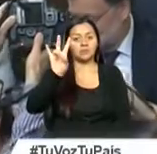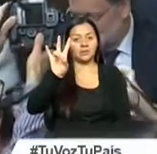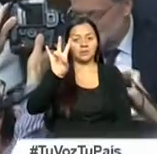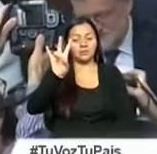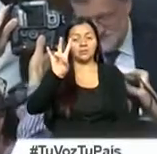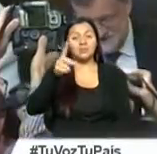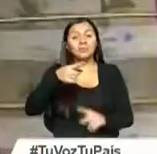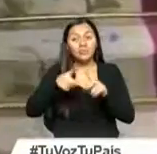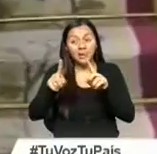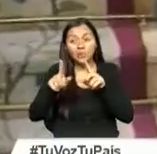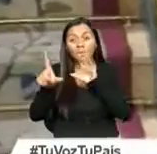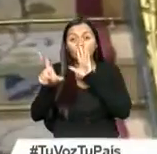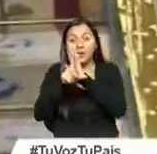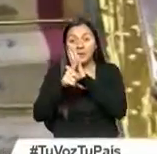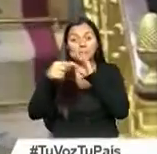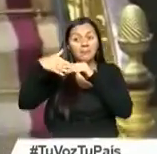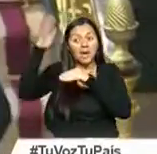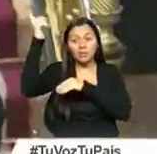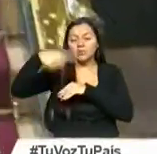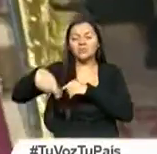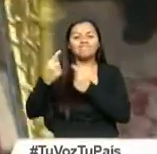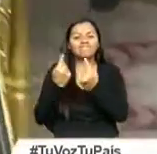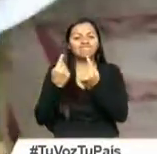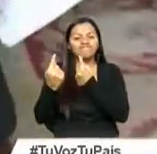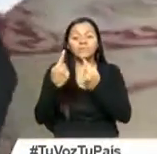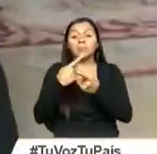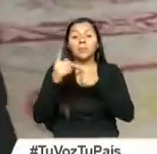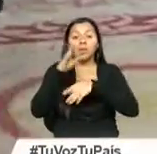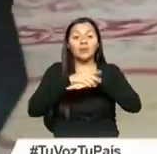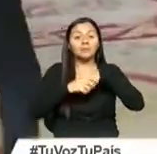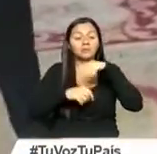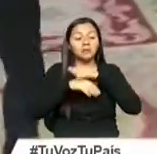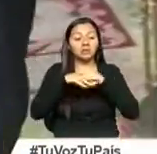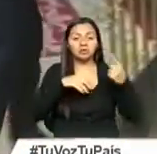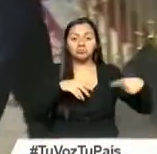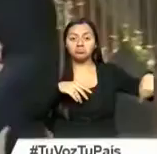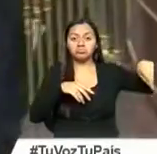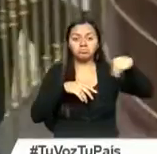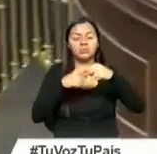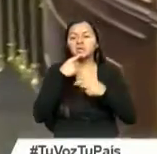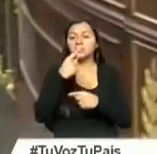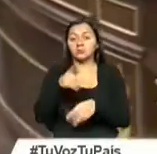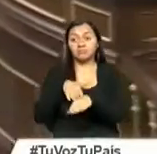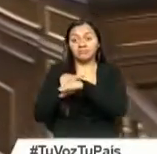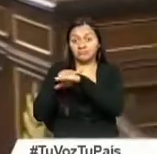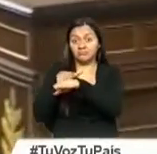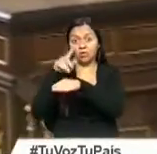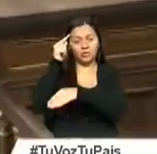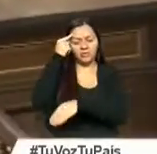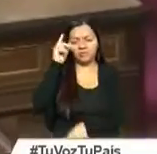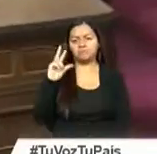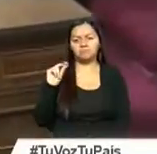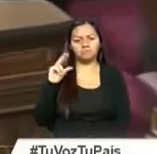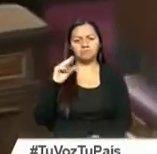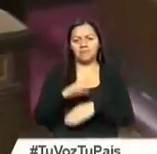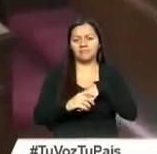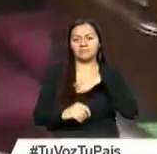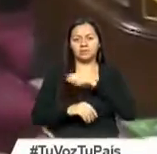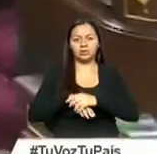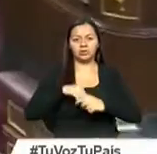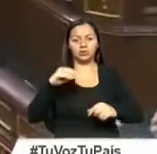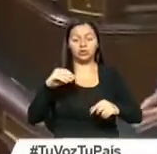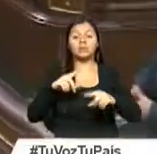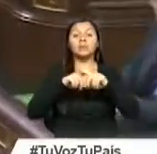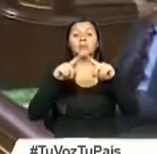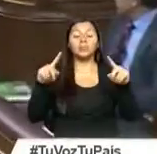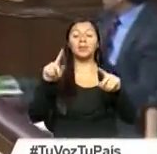Partido Socialista Obrero Español, que al abstenerse permitió la investidura, advirtió que no garantizará la estabilidad del gobierno. Rajoy, de